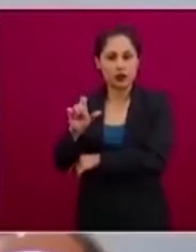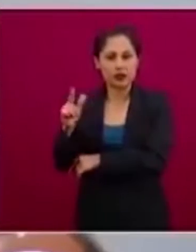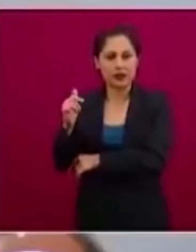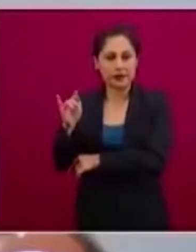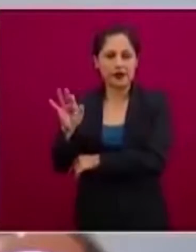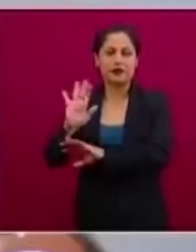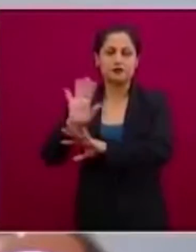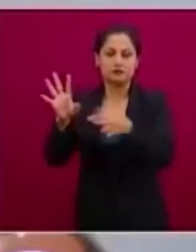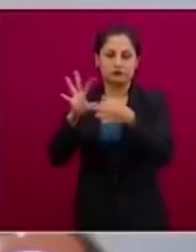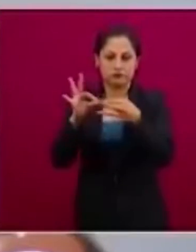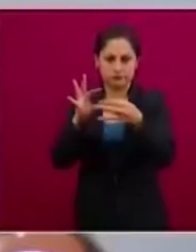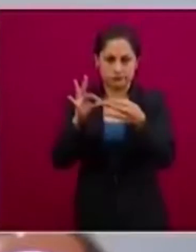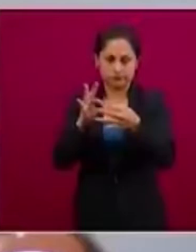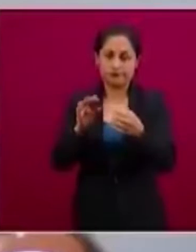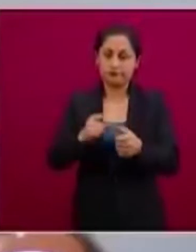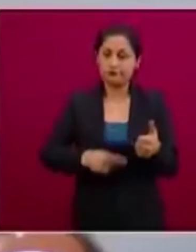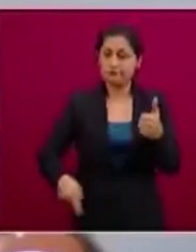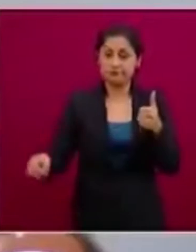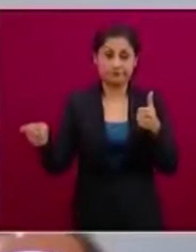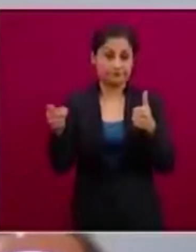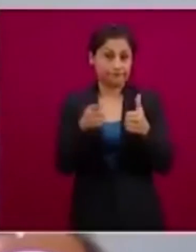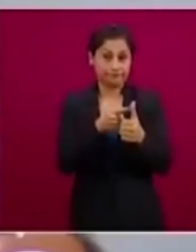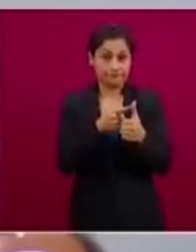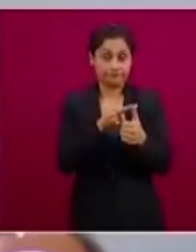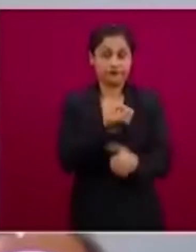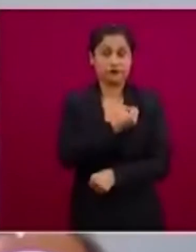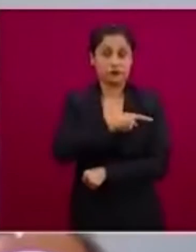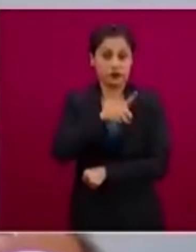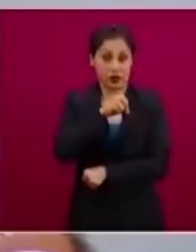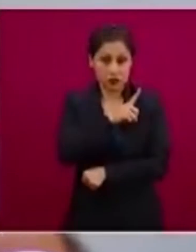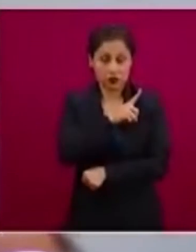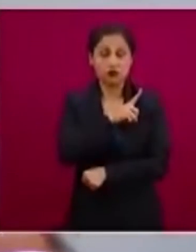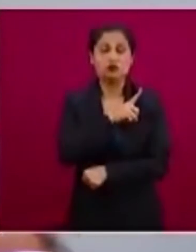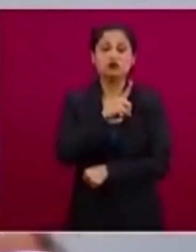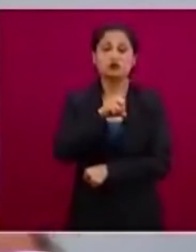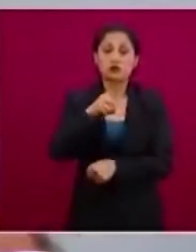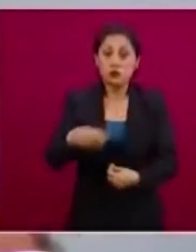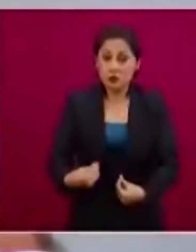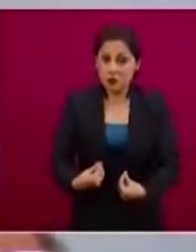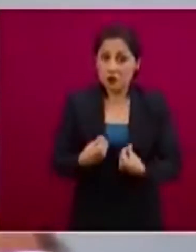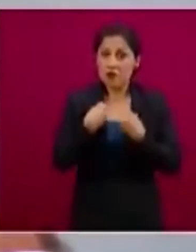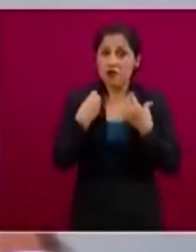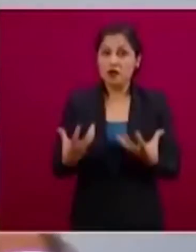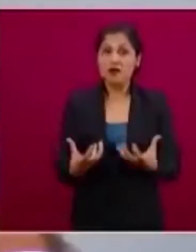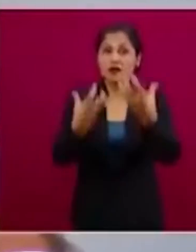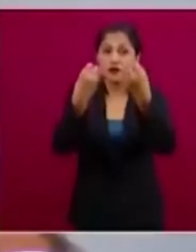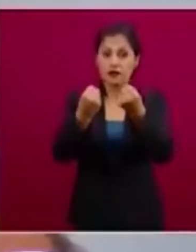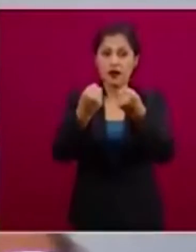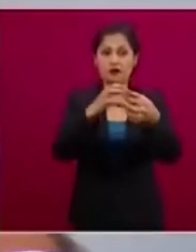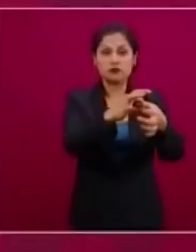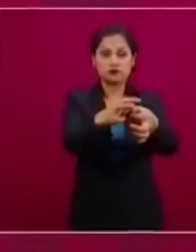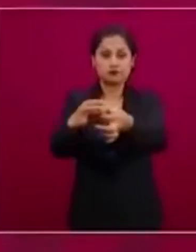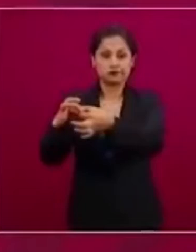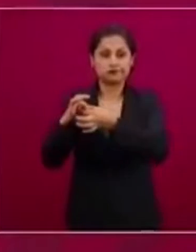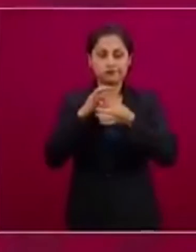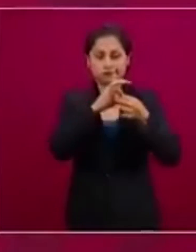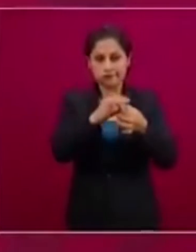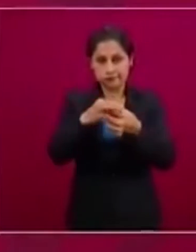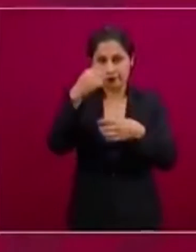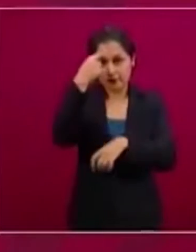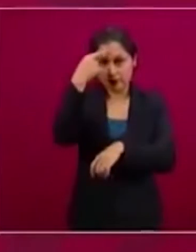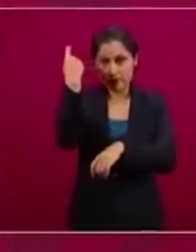Lo primero es la salud, lo primero es la vida, lo primero es seguir todos juntos para que nadie falte